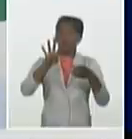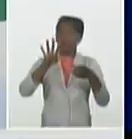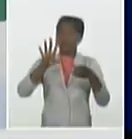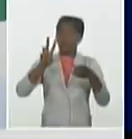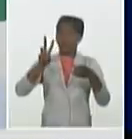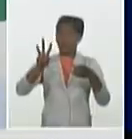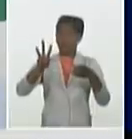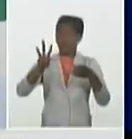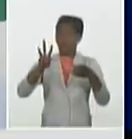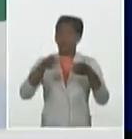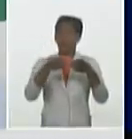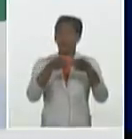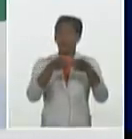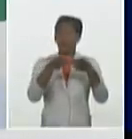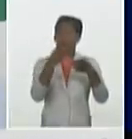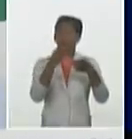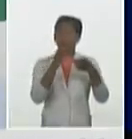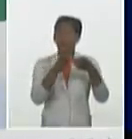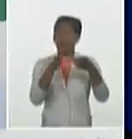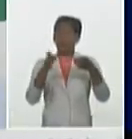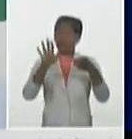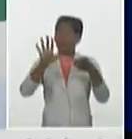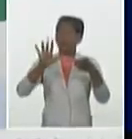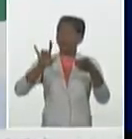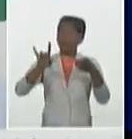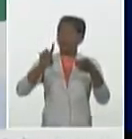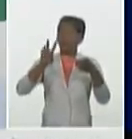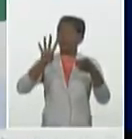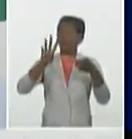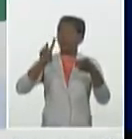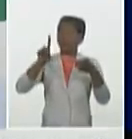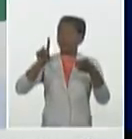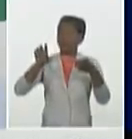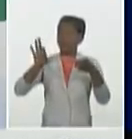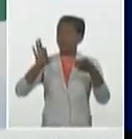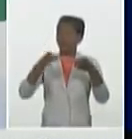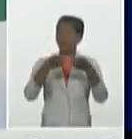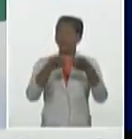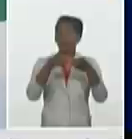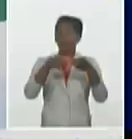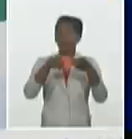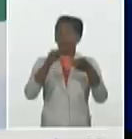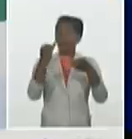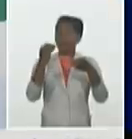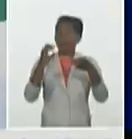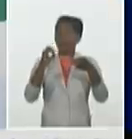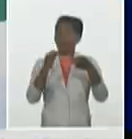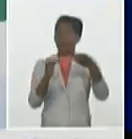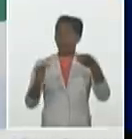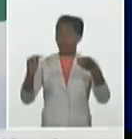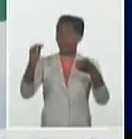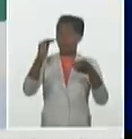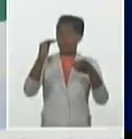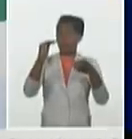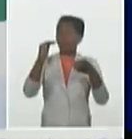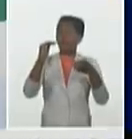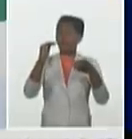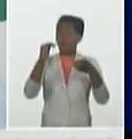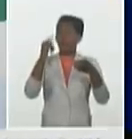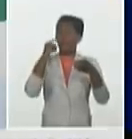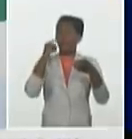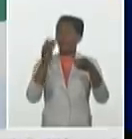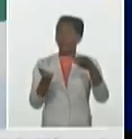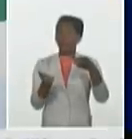y en el de 60 y más o más de 60 pues la cifra tan elevada de